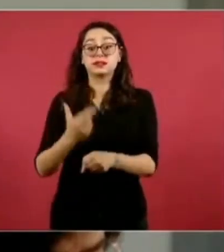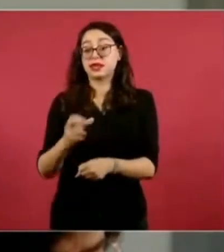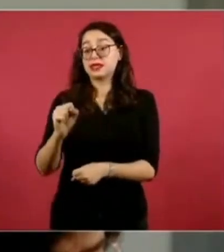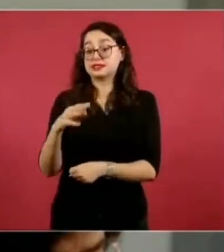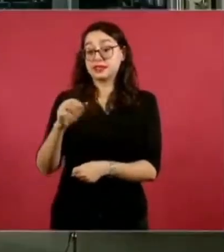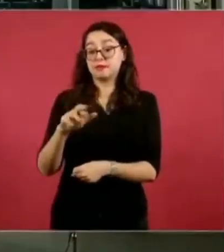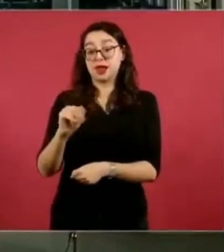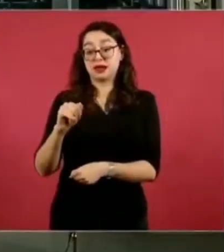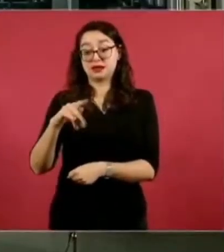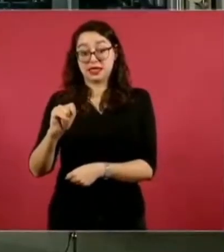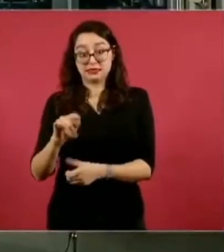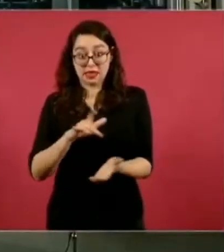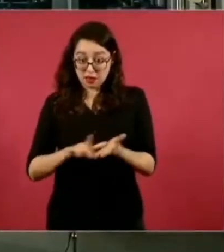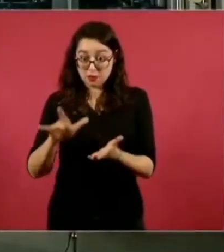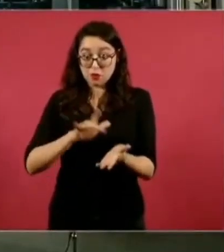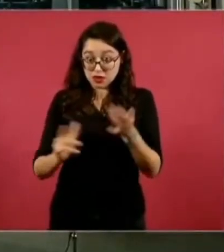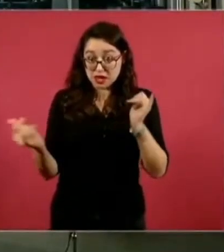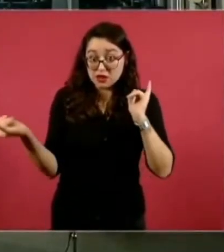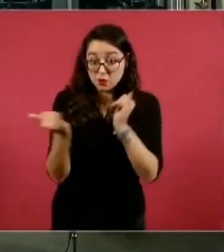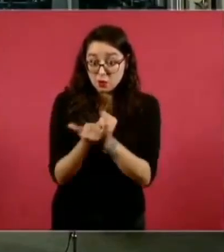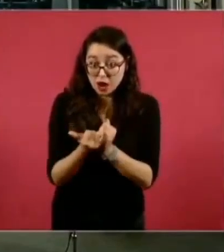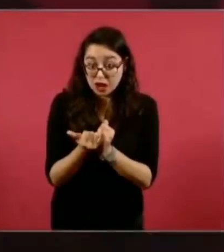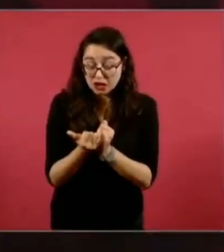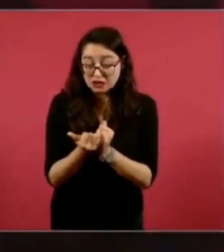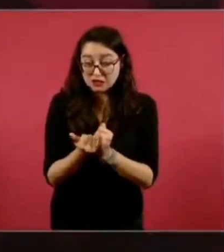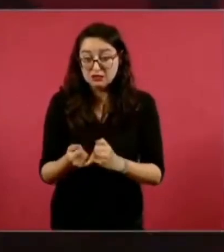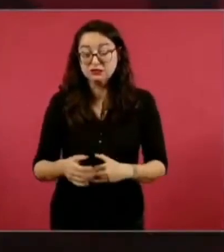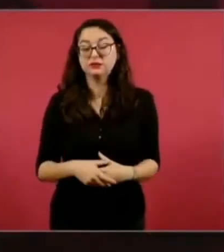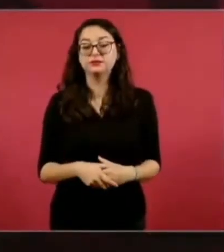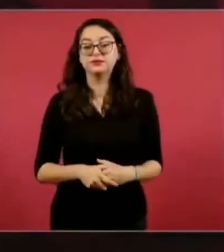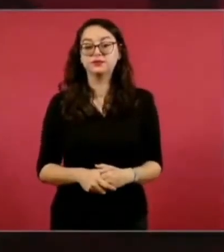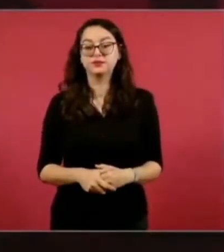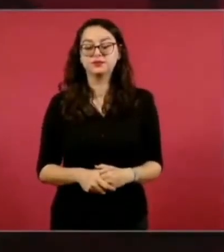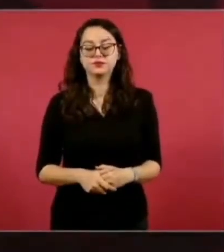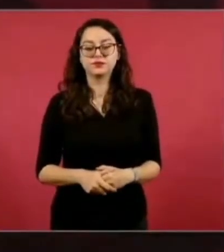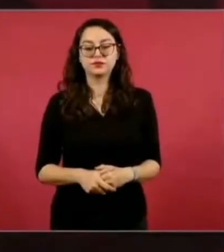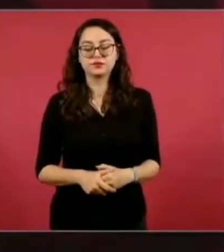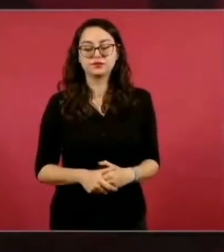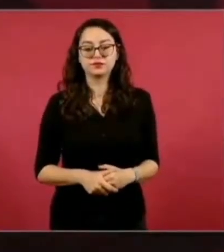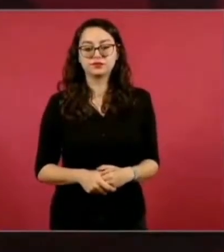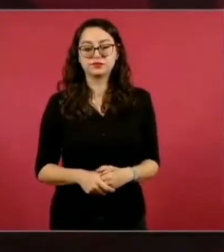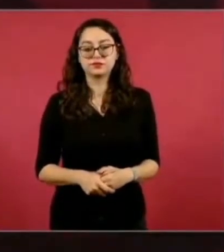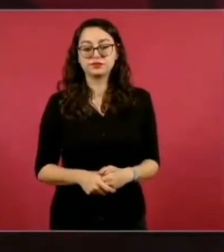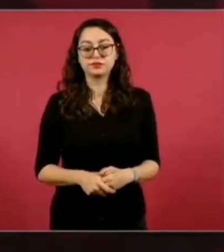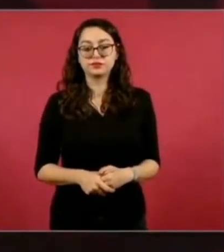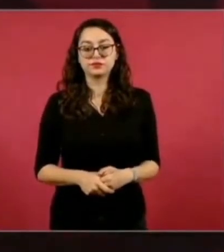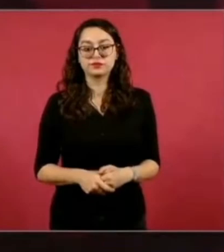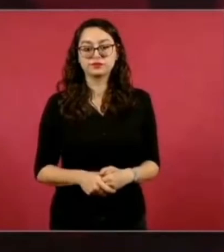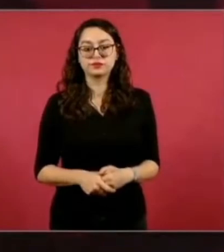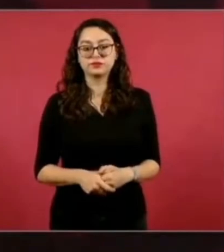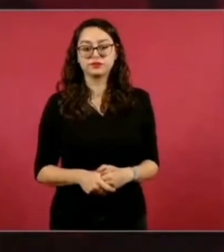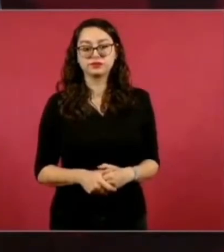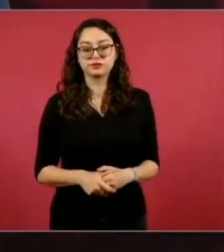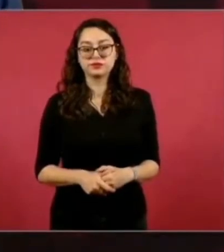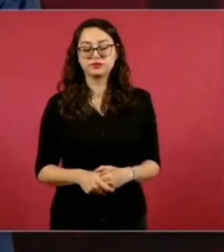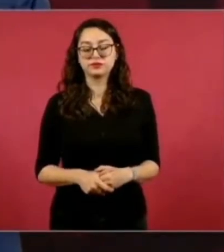señor. Sí, yo creo que Susana